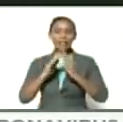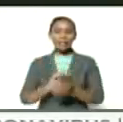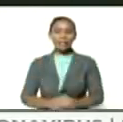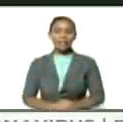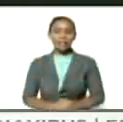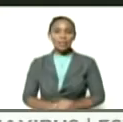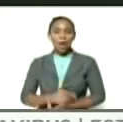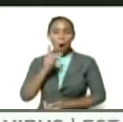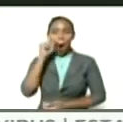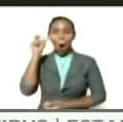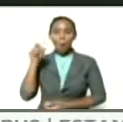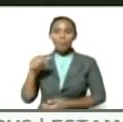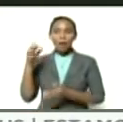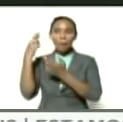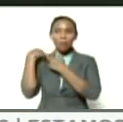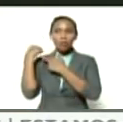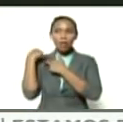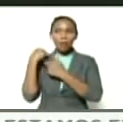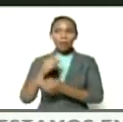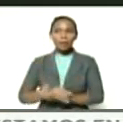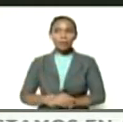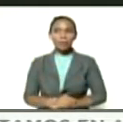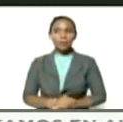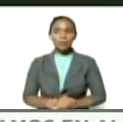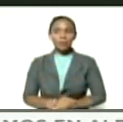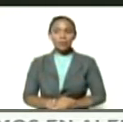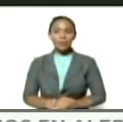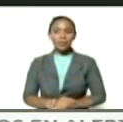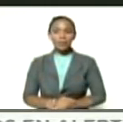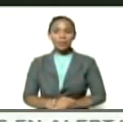Pedrito Calzadilla ¿ah?